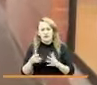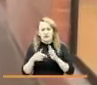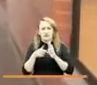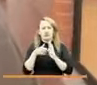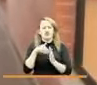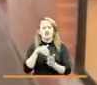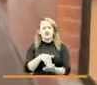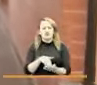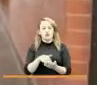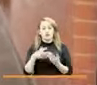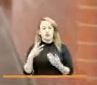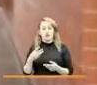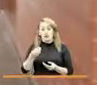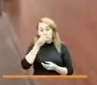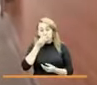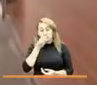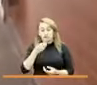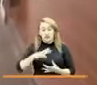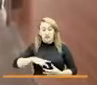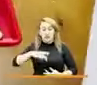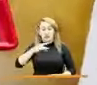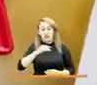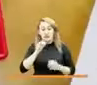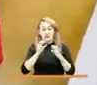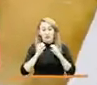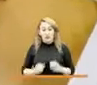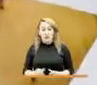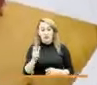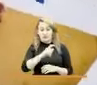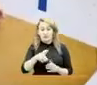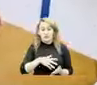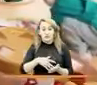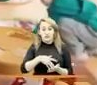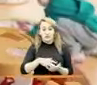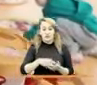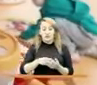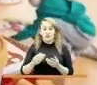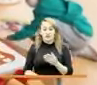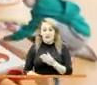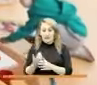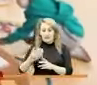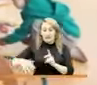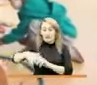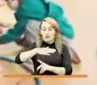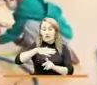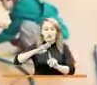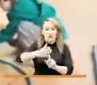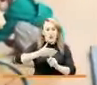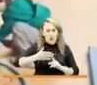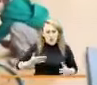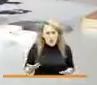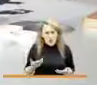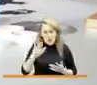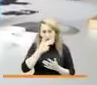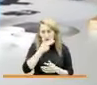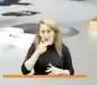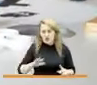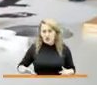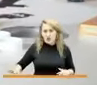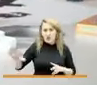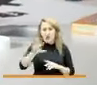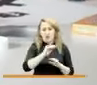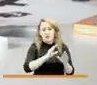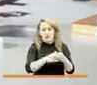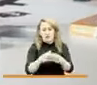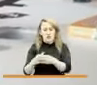la nutrición del cuerpo y del alma de los más vulnerables. Creando entornos protectores. Comprometiendo a todos los actores de la sociedad en un llamado